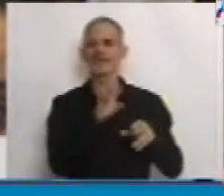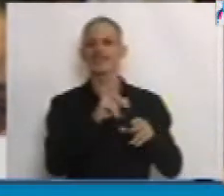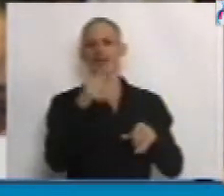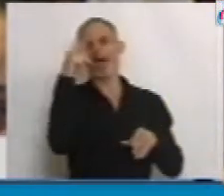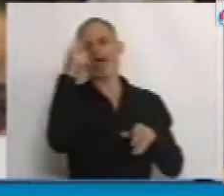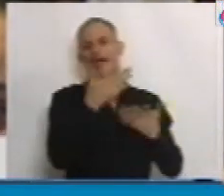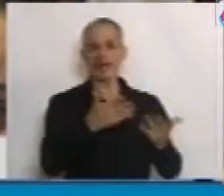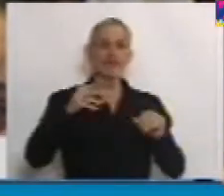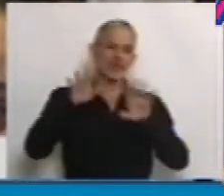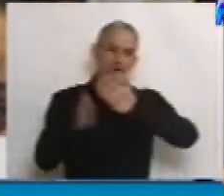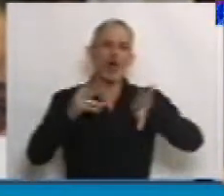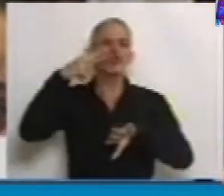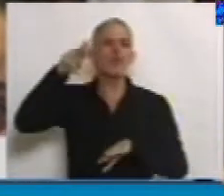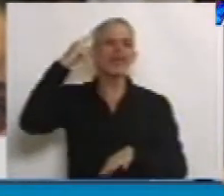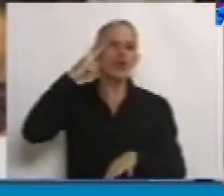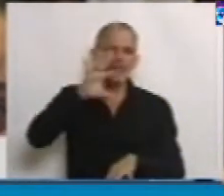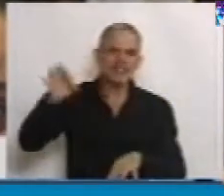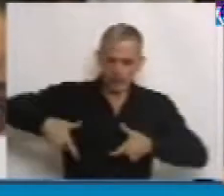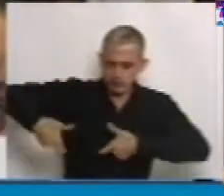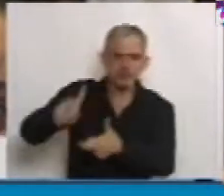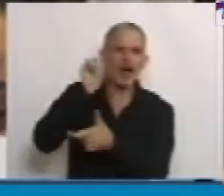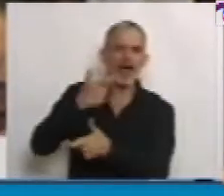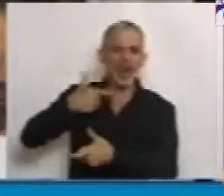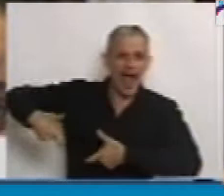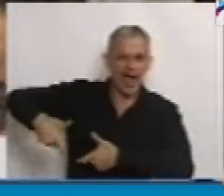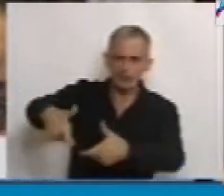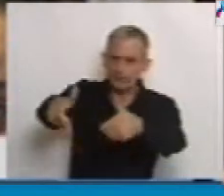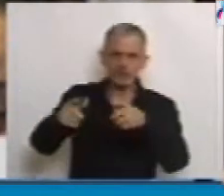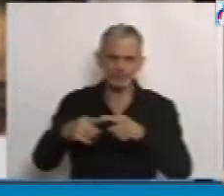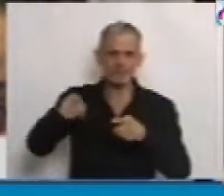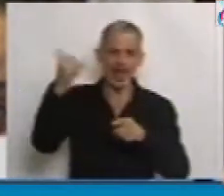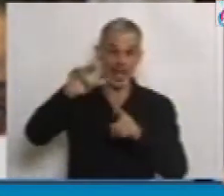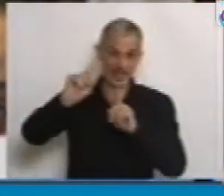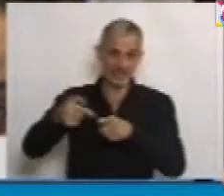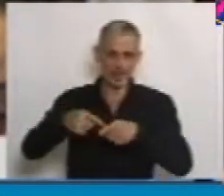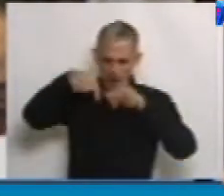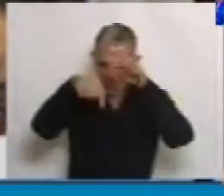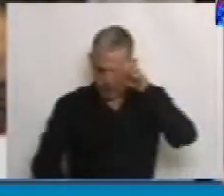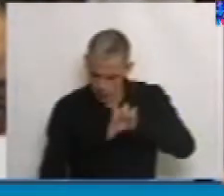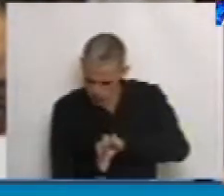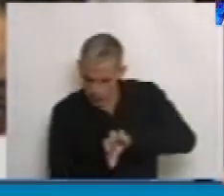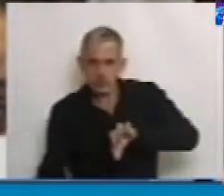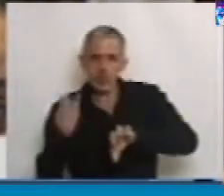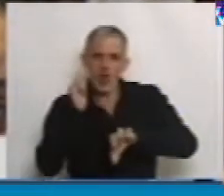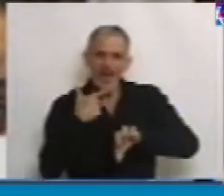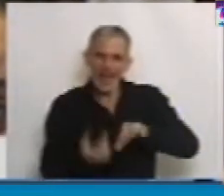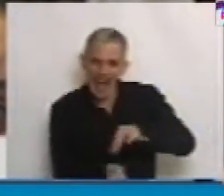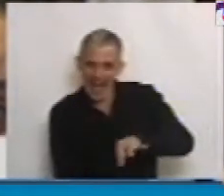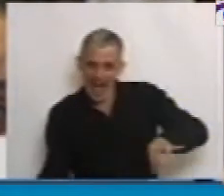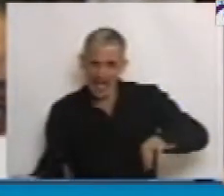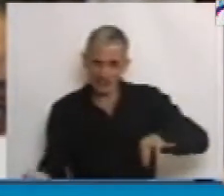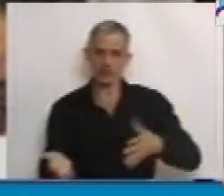los 2.900 kilómetros de gasoducto incluyendo un segundo cruce al estrecho de Magallanes y el gasoducto Juana Zurduy